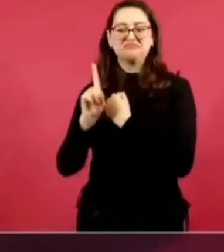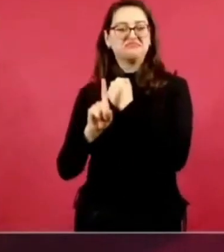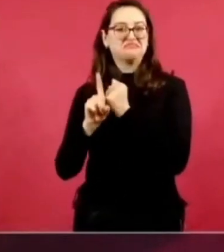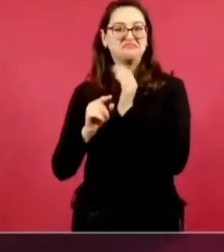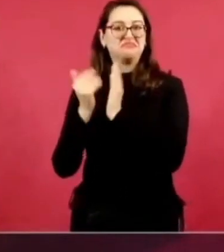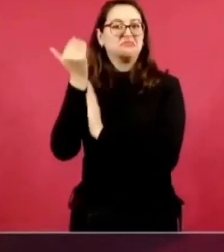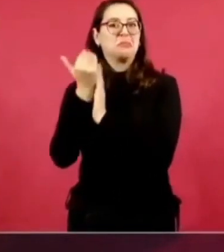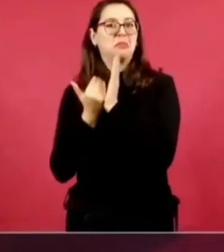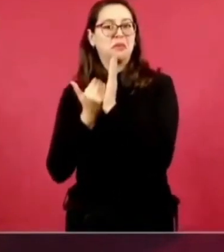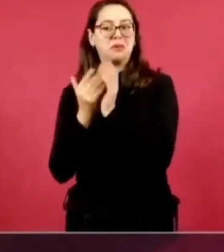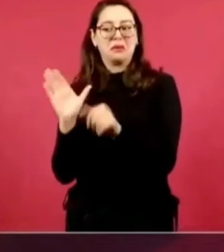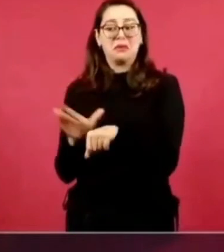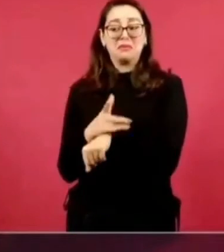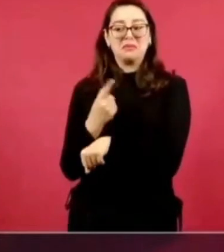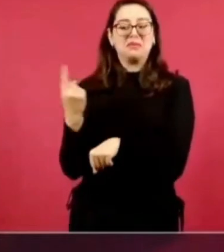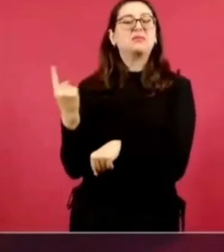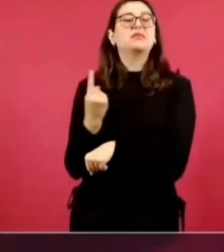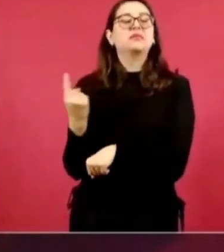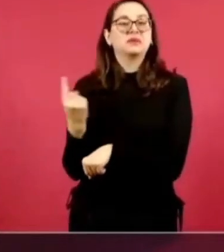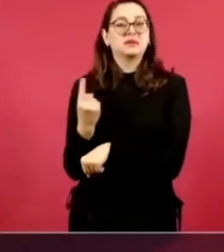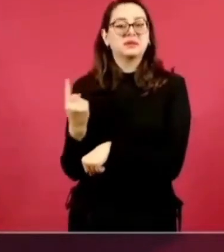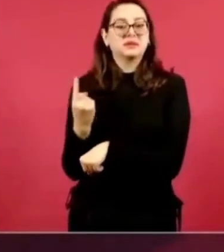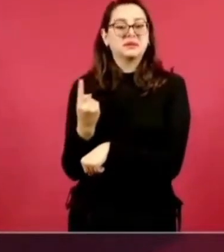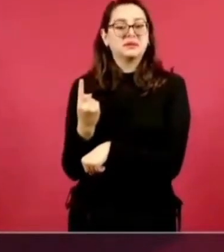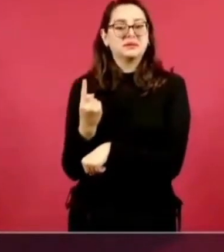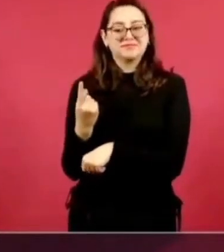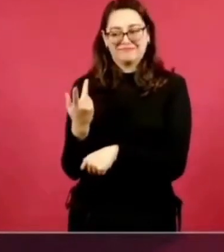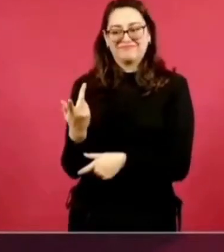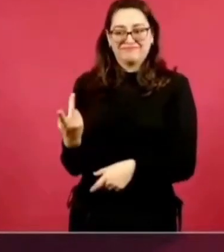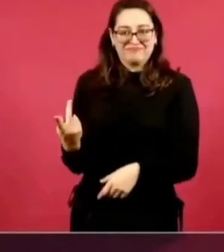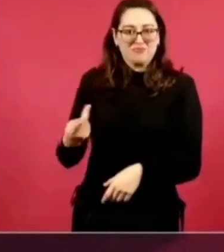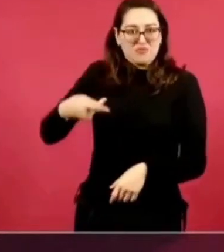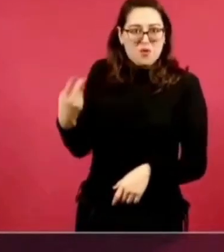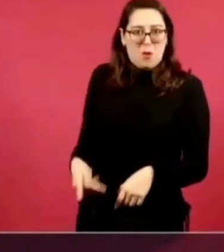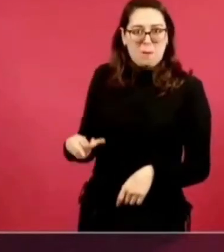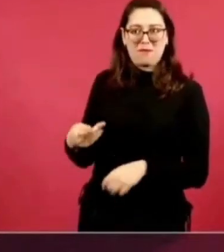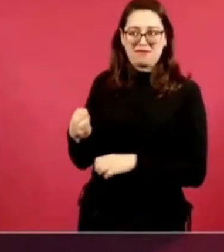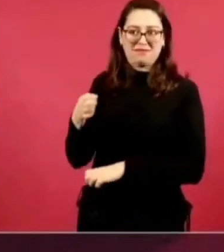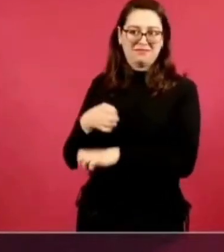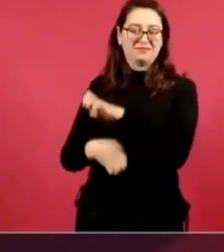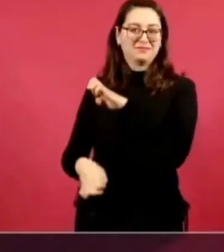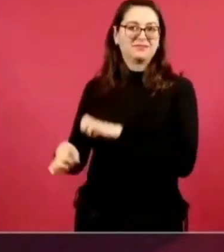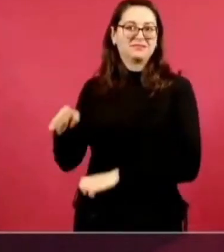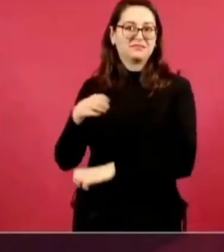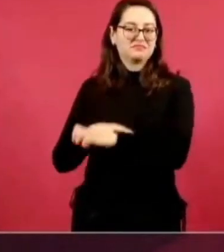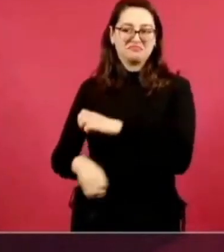y por si fuese poco,